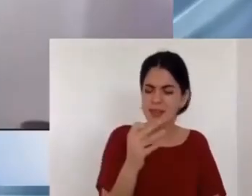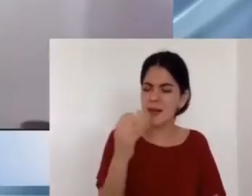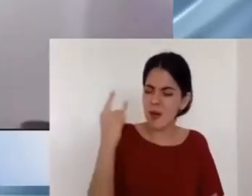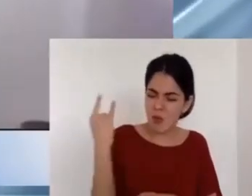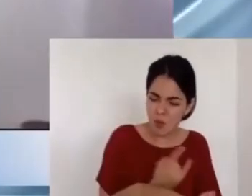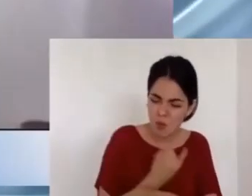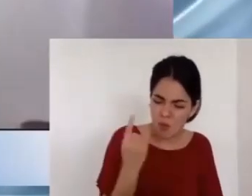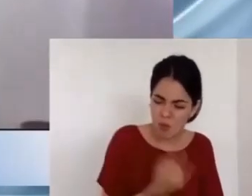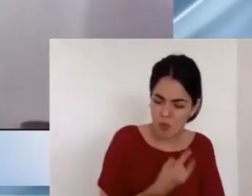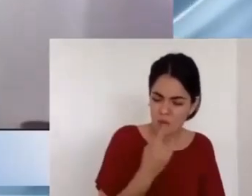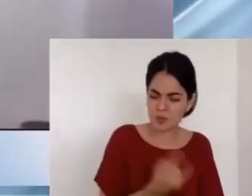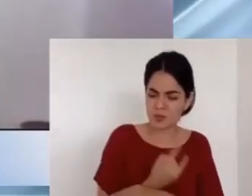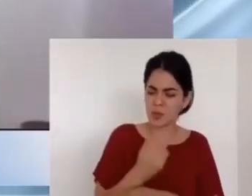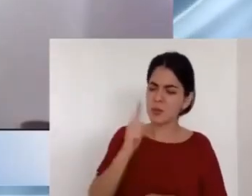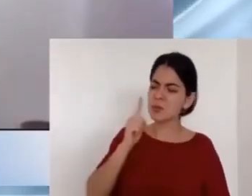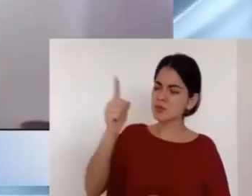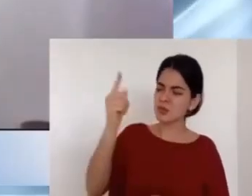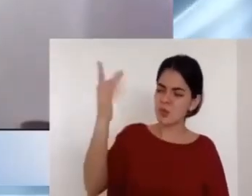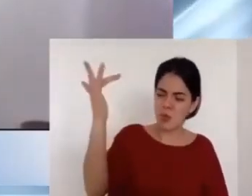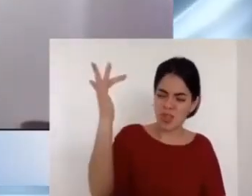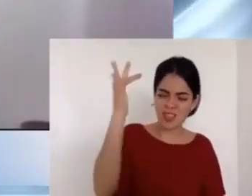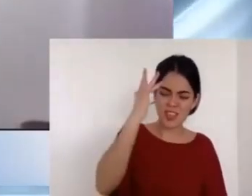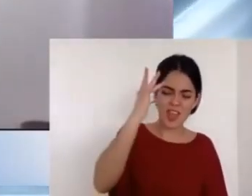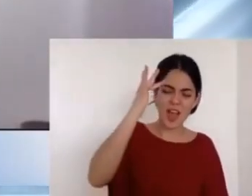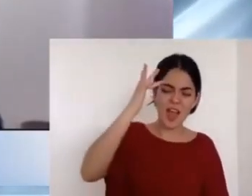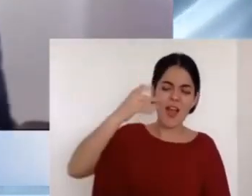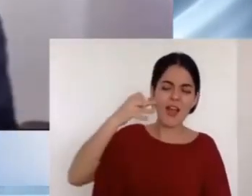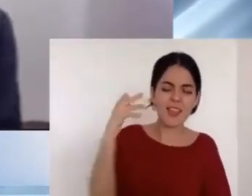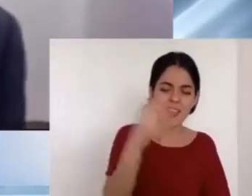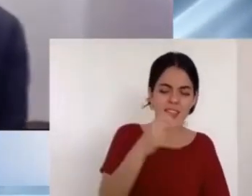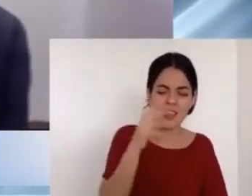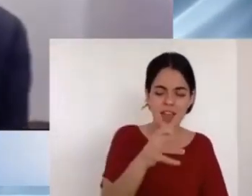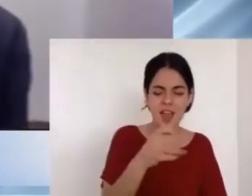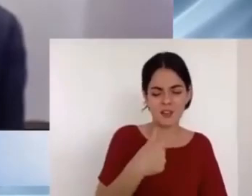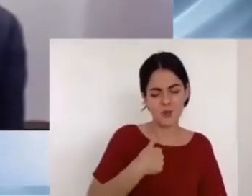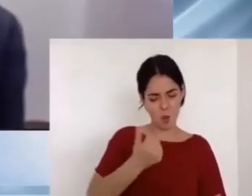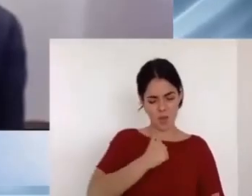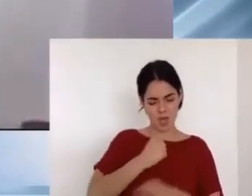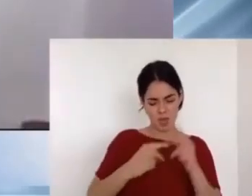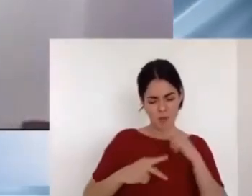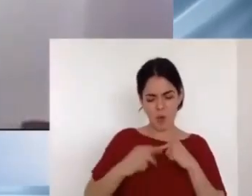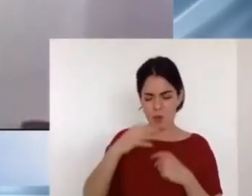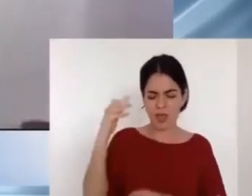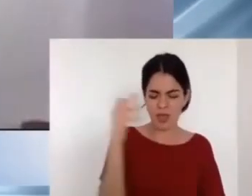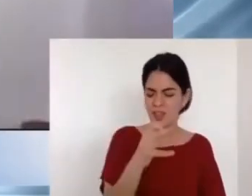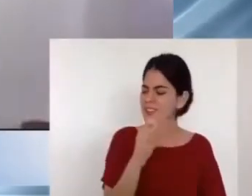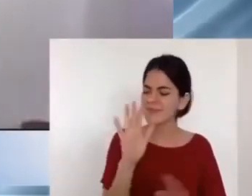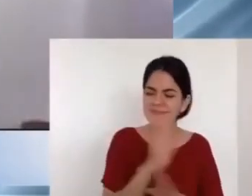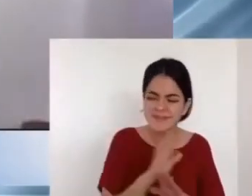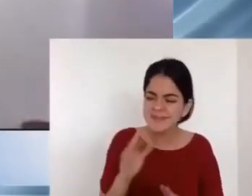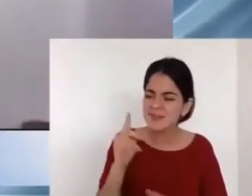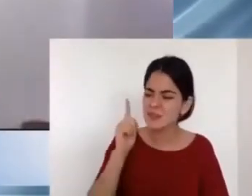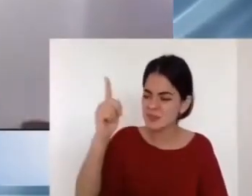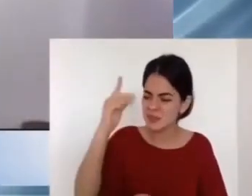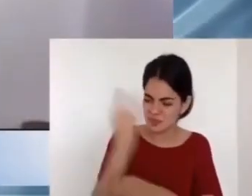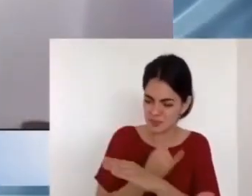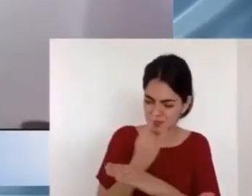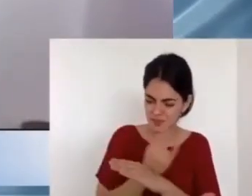eterno, sublime y glorioso. Que se digna sacar tiempo para nosotros,